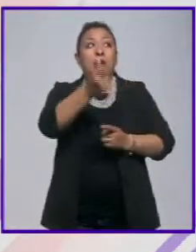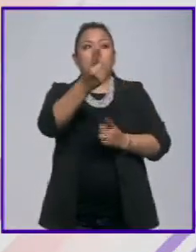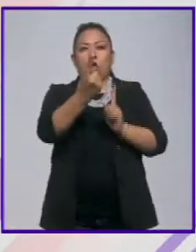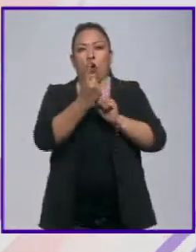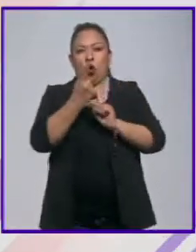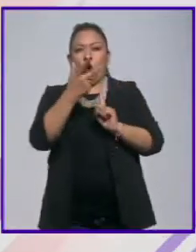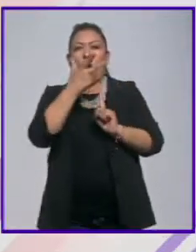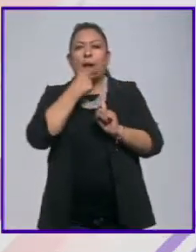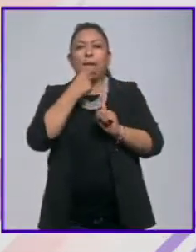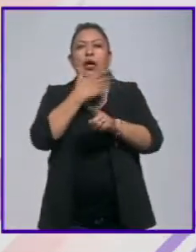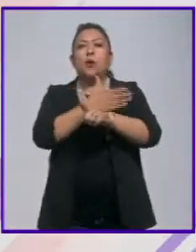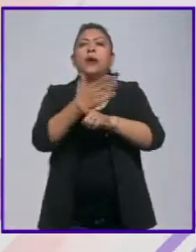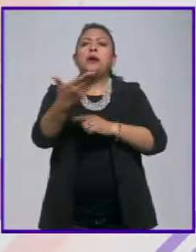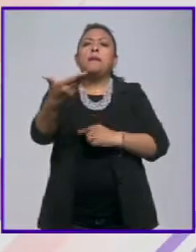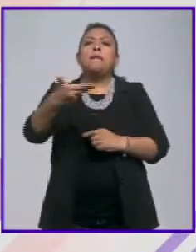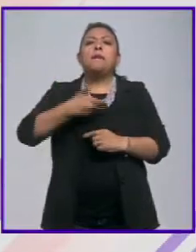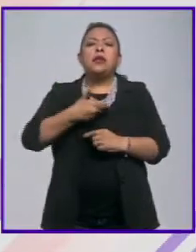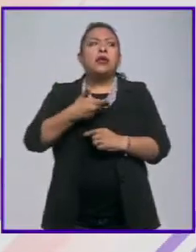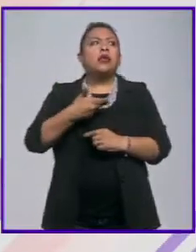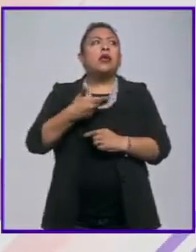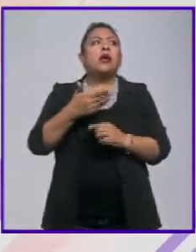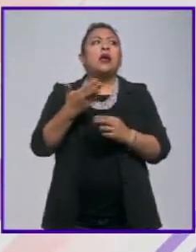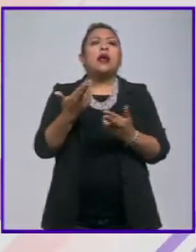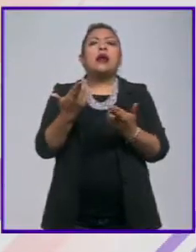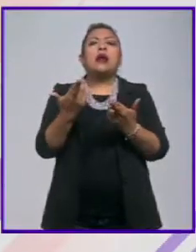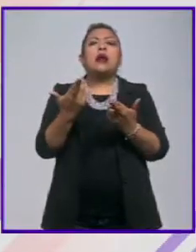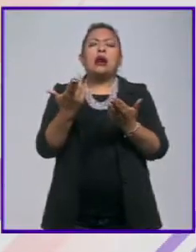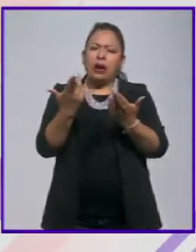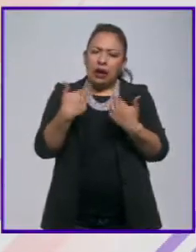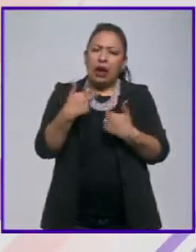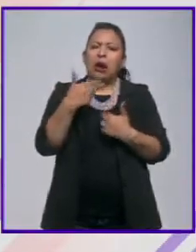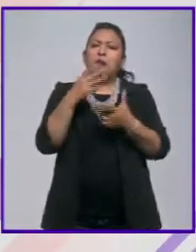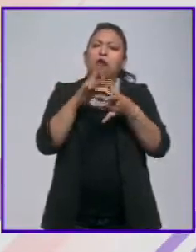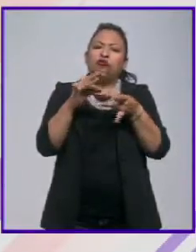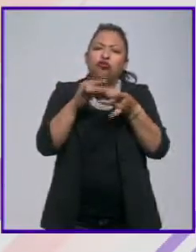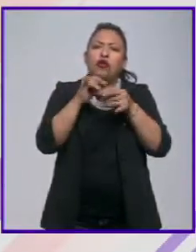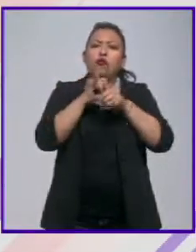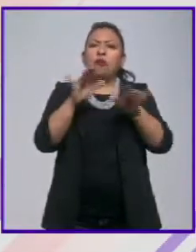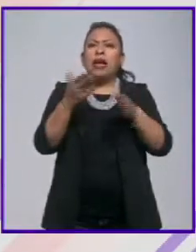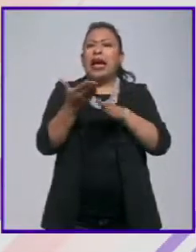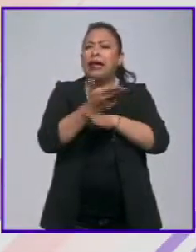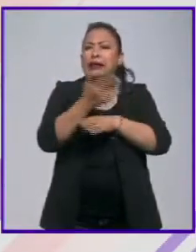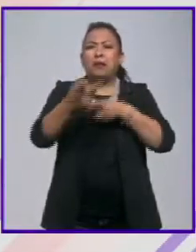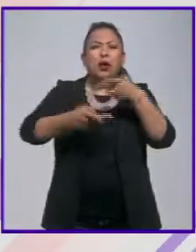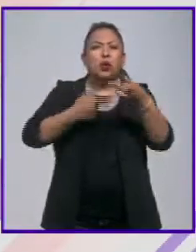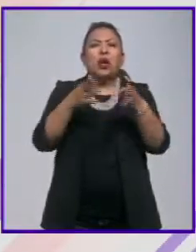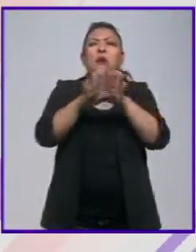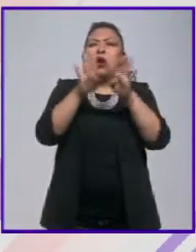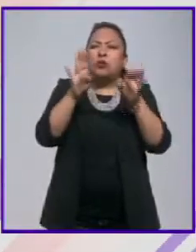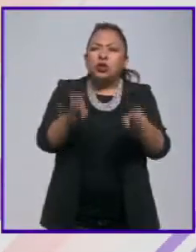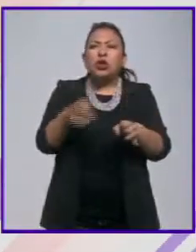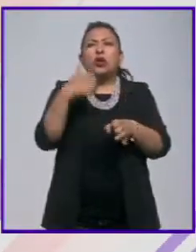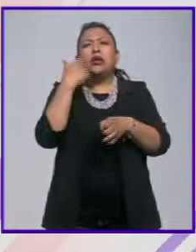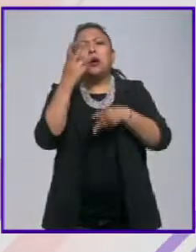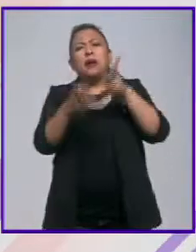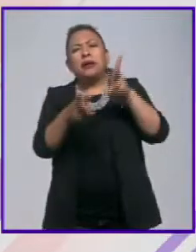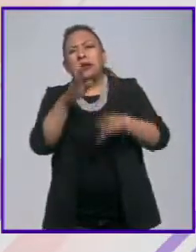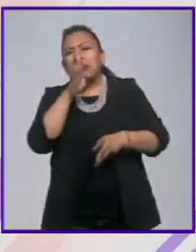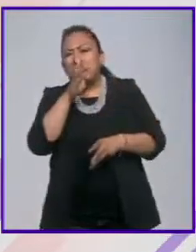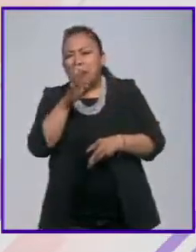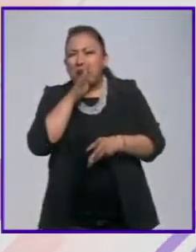ellos es pedirme que les regale una declaración antes de preguntarme cómo estoy, si quiero hablar con mi madre,